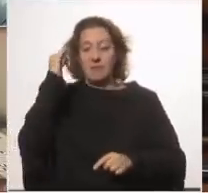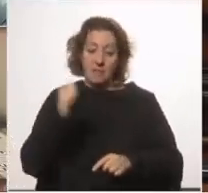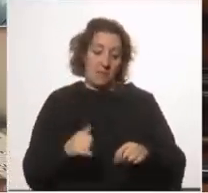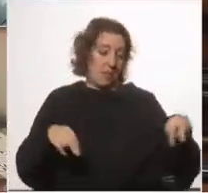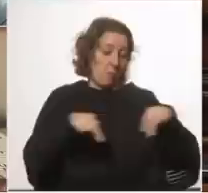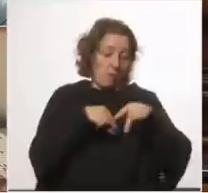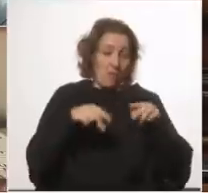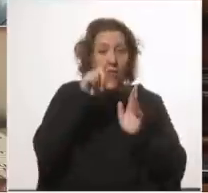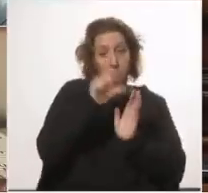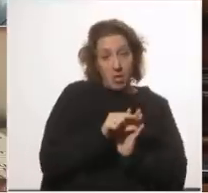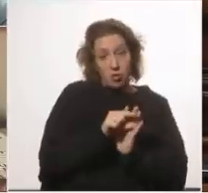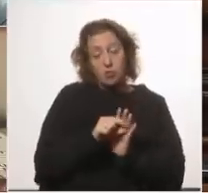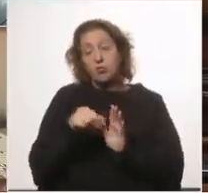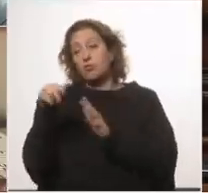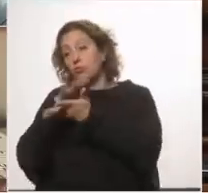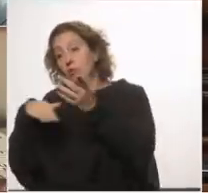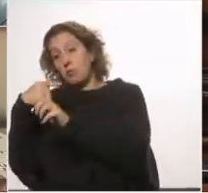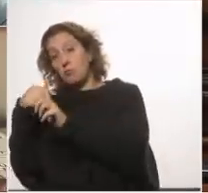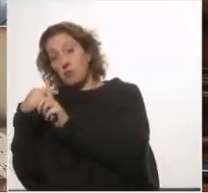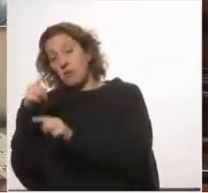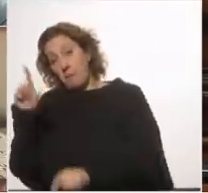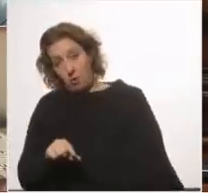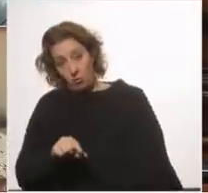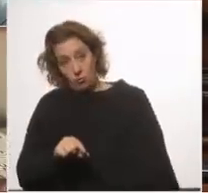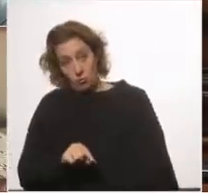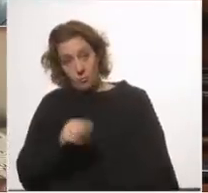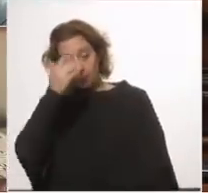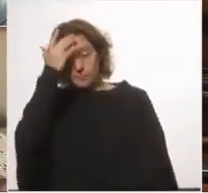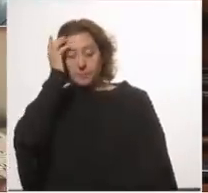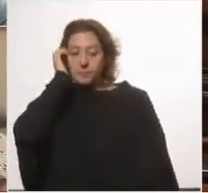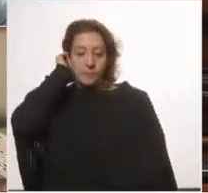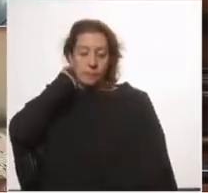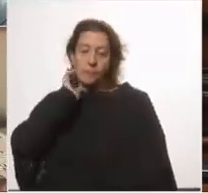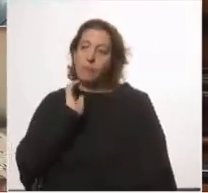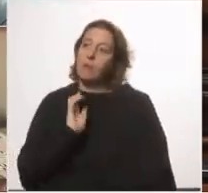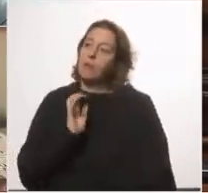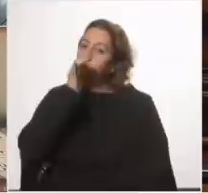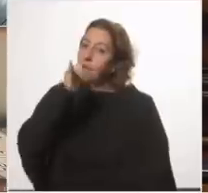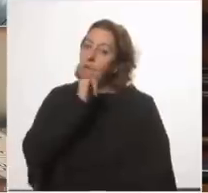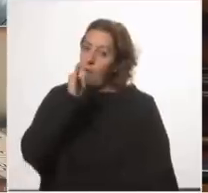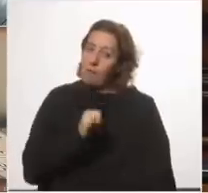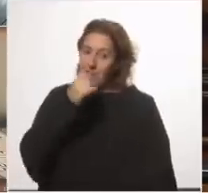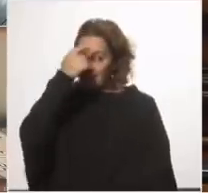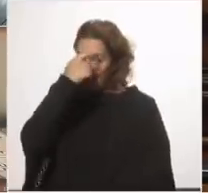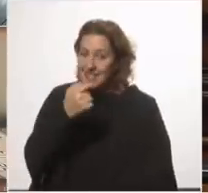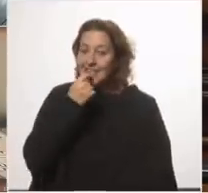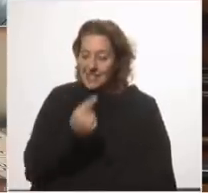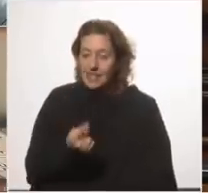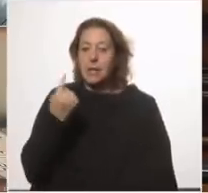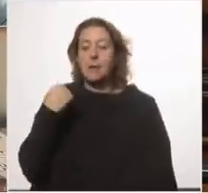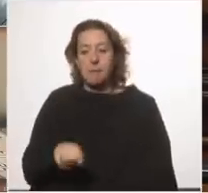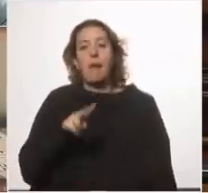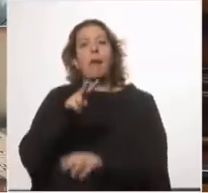casos bajan es claro entonces dice el informe del guiado el informe de la ciencia que para controlar el crecimiento